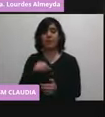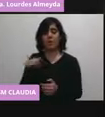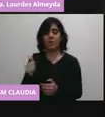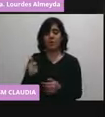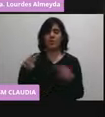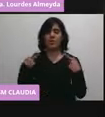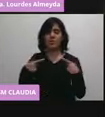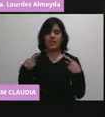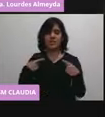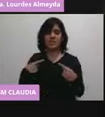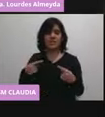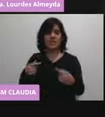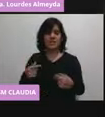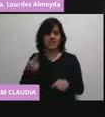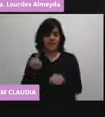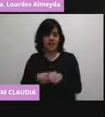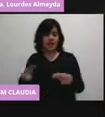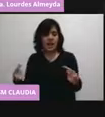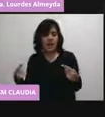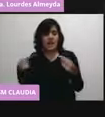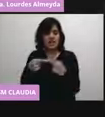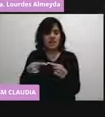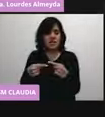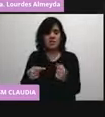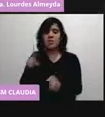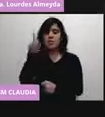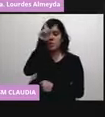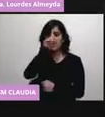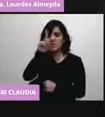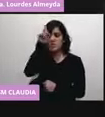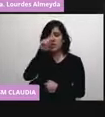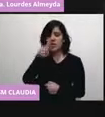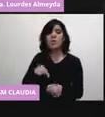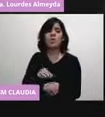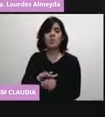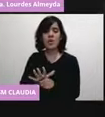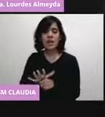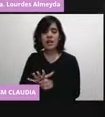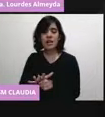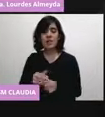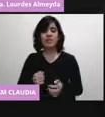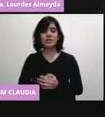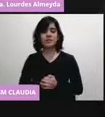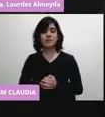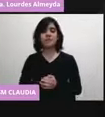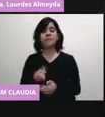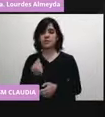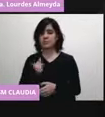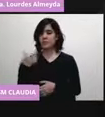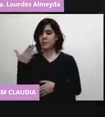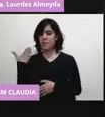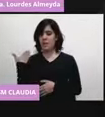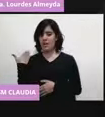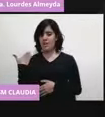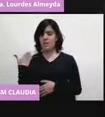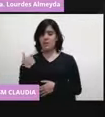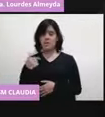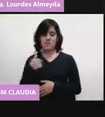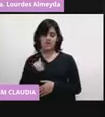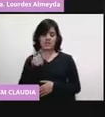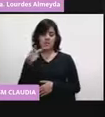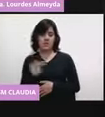¿Qué recomendaciones deben tener antes de ponerse la vacuna? Yo le comenté ya que sufren alergia, pero